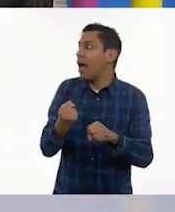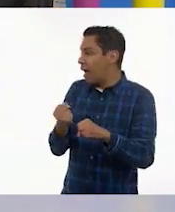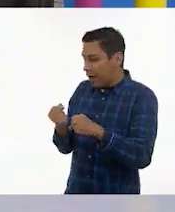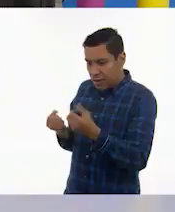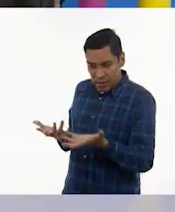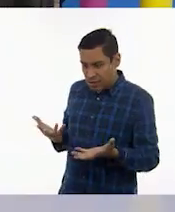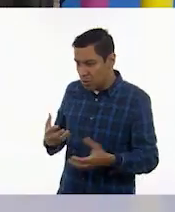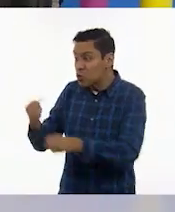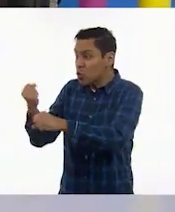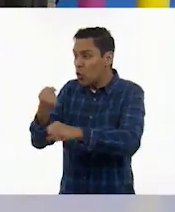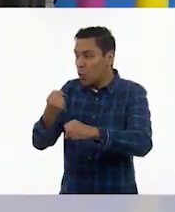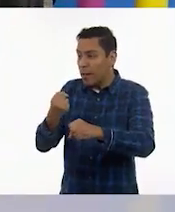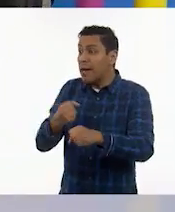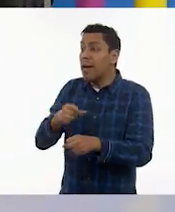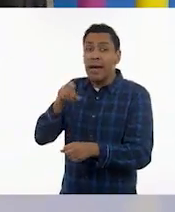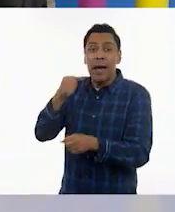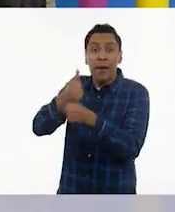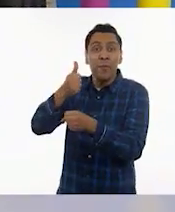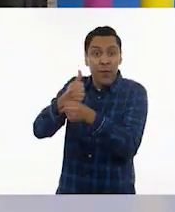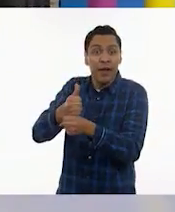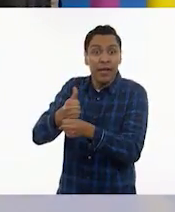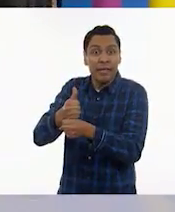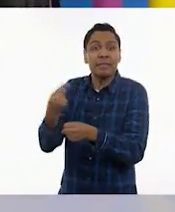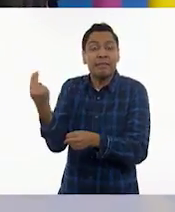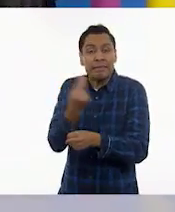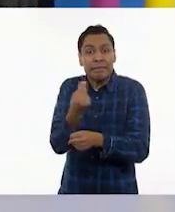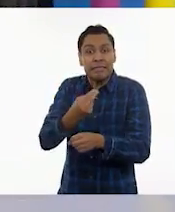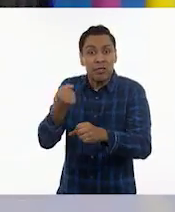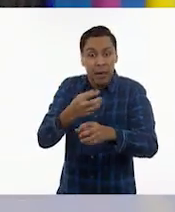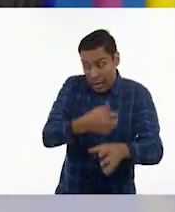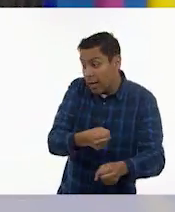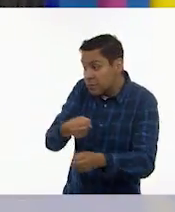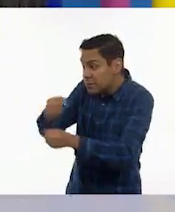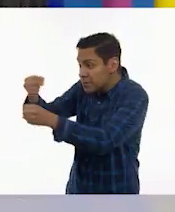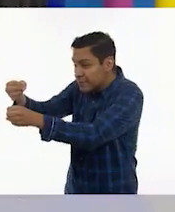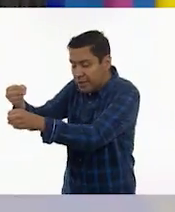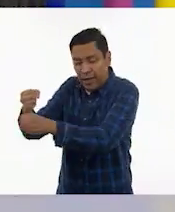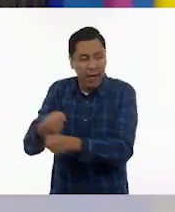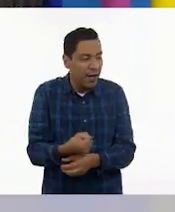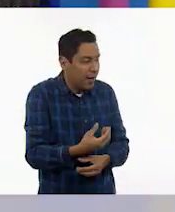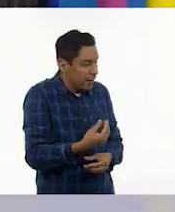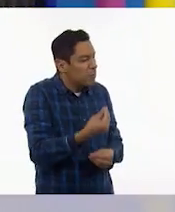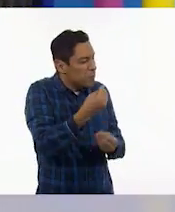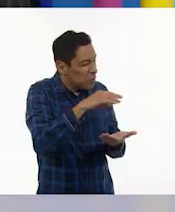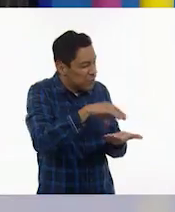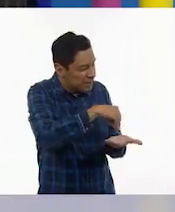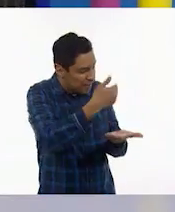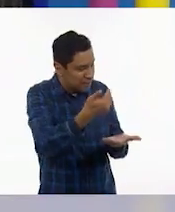La abuela necesita una escoba. Aquí hay una escoba, abuela. Muchas gracias.